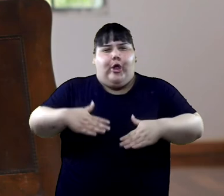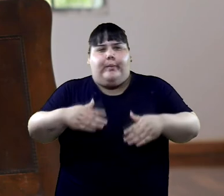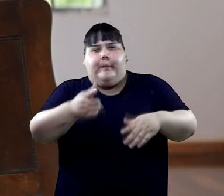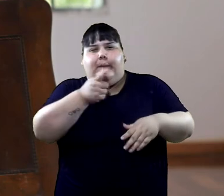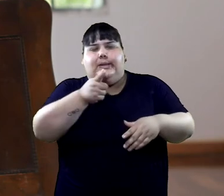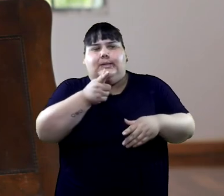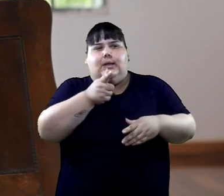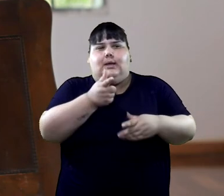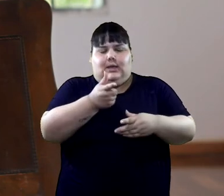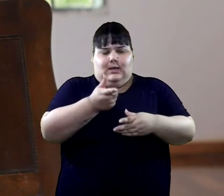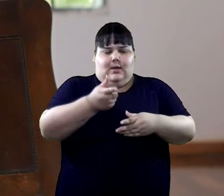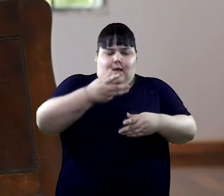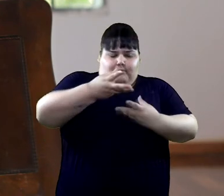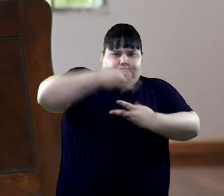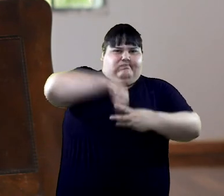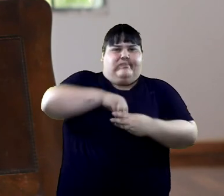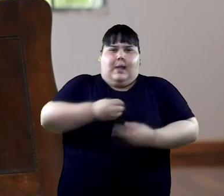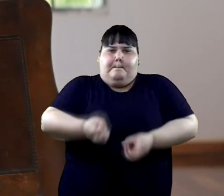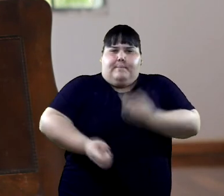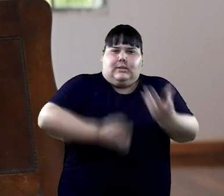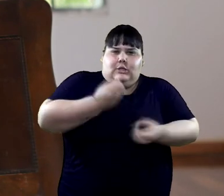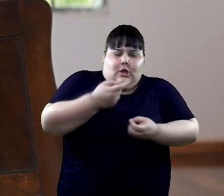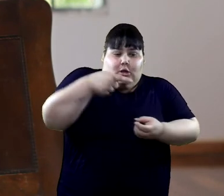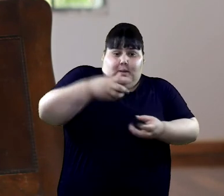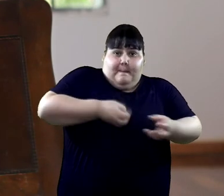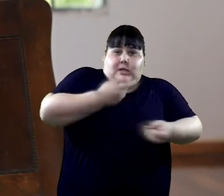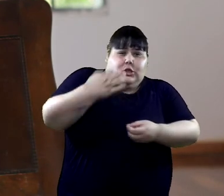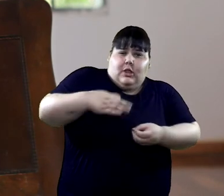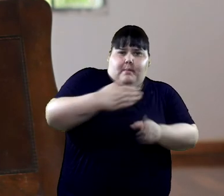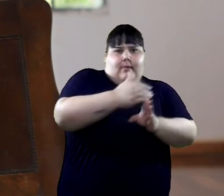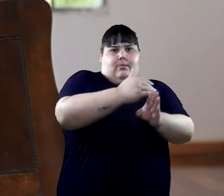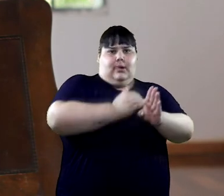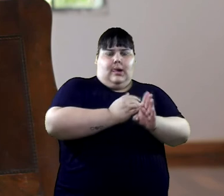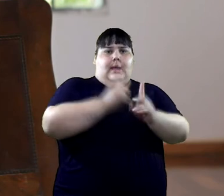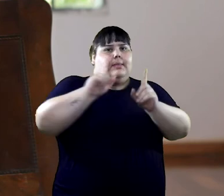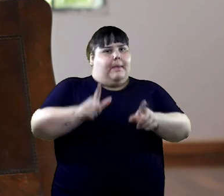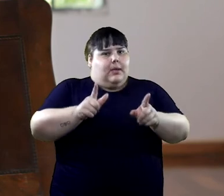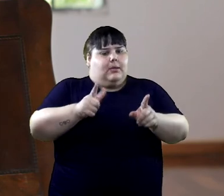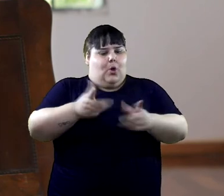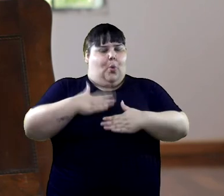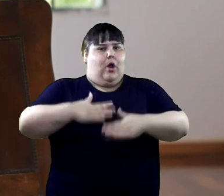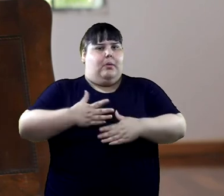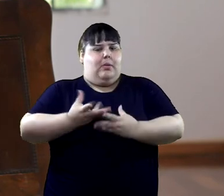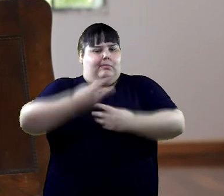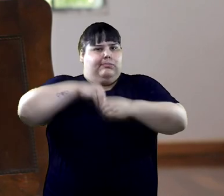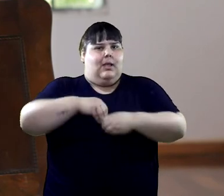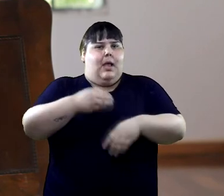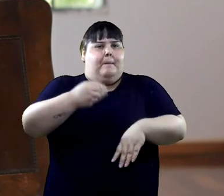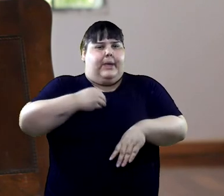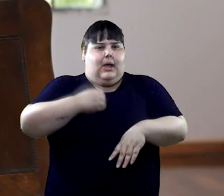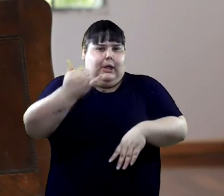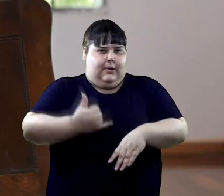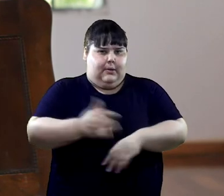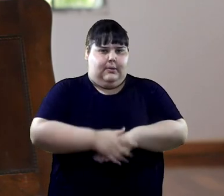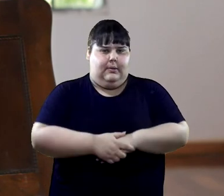residen las pasiones. Y las pasiones hay que limitarlas. Y por donde